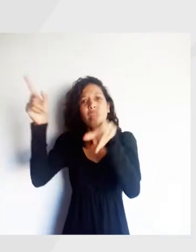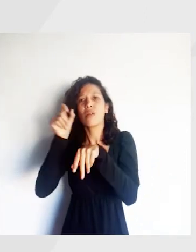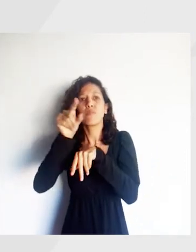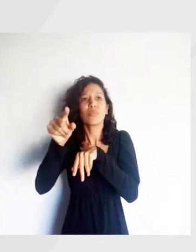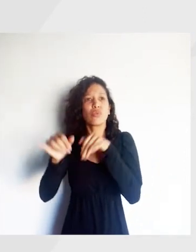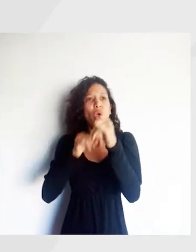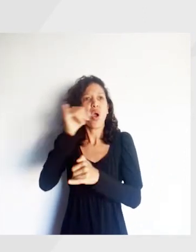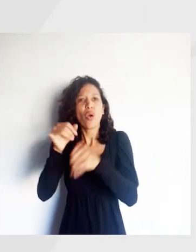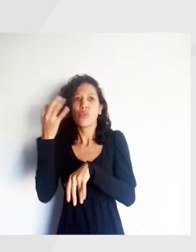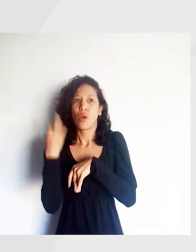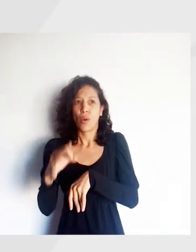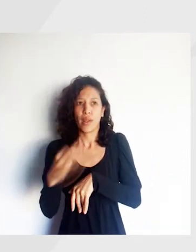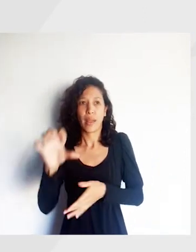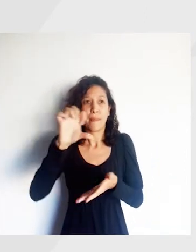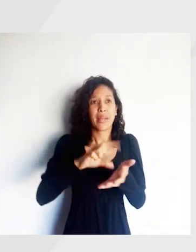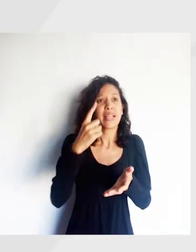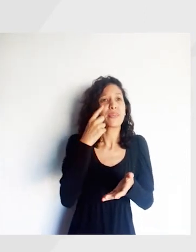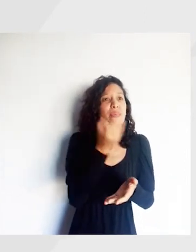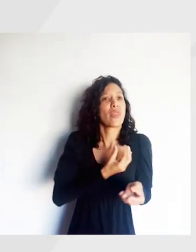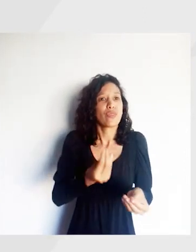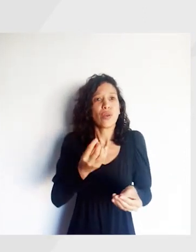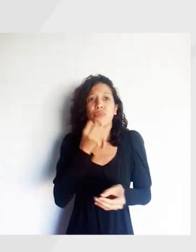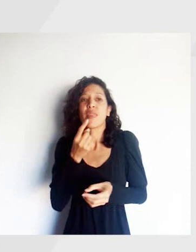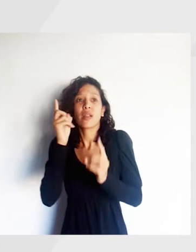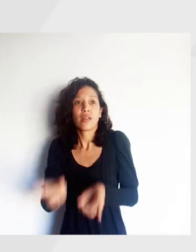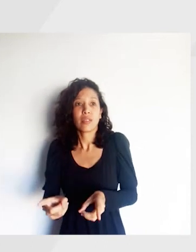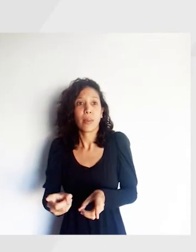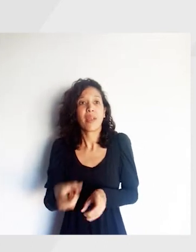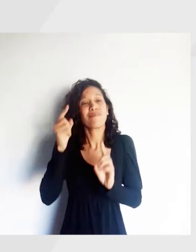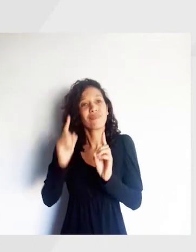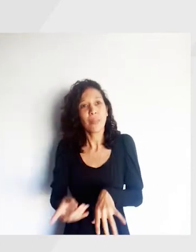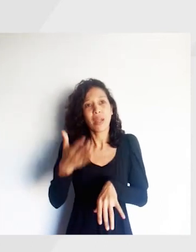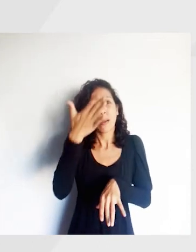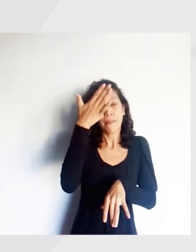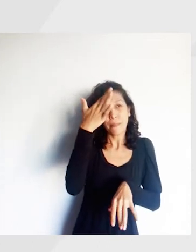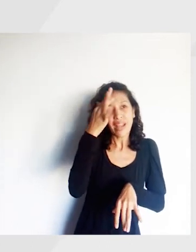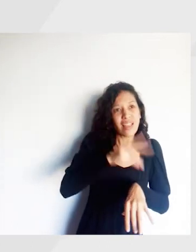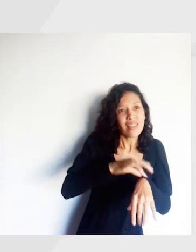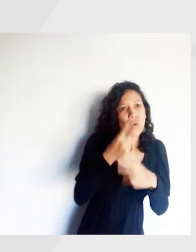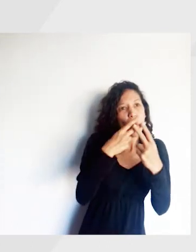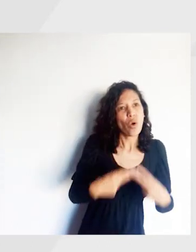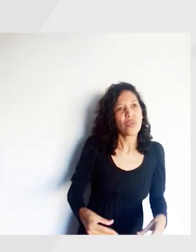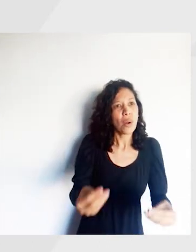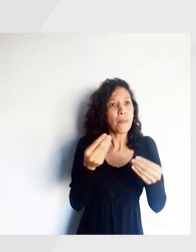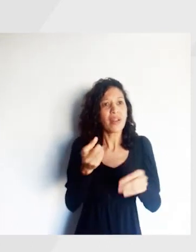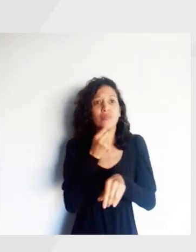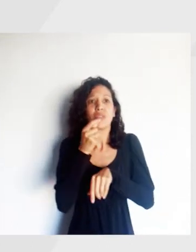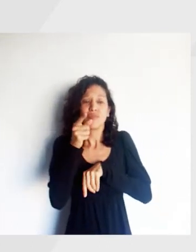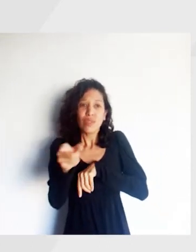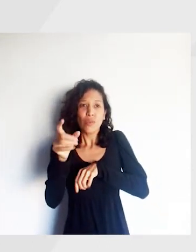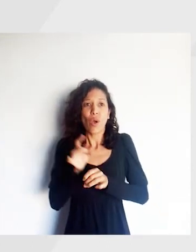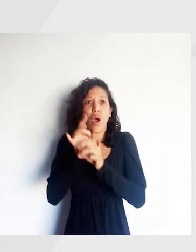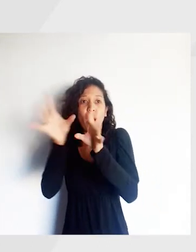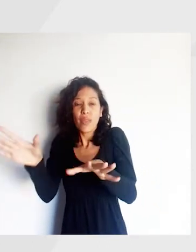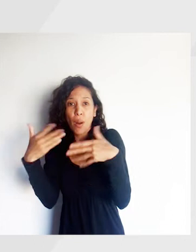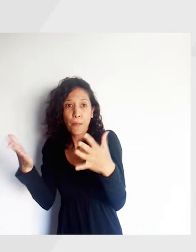recorrido, declarar tu domicilio en el país, someterte a un examen médico lo menos invasivo posible para saber el potencial